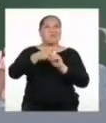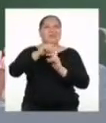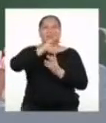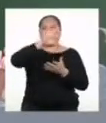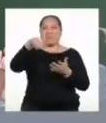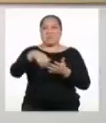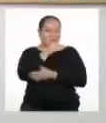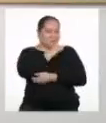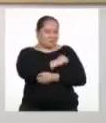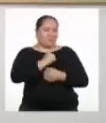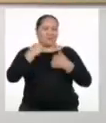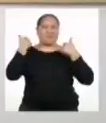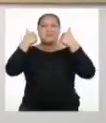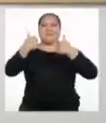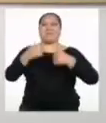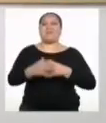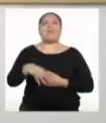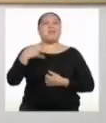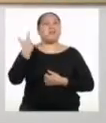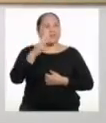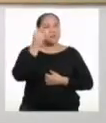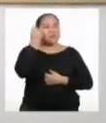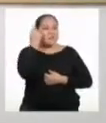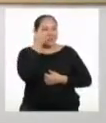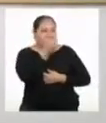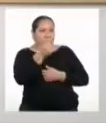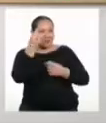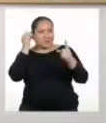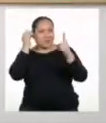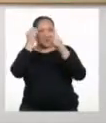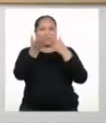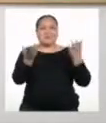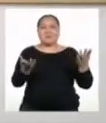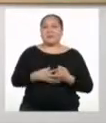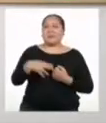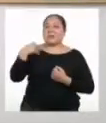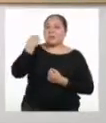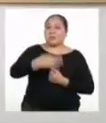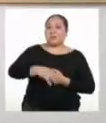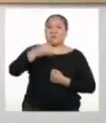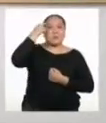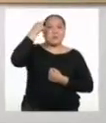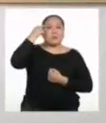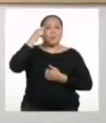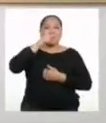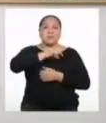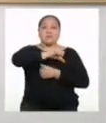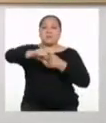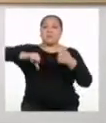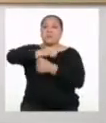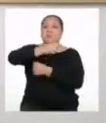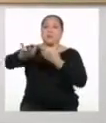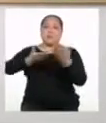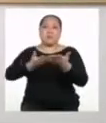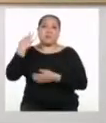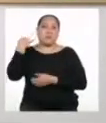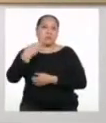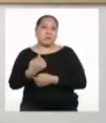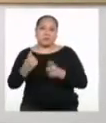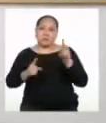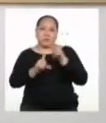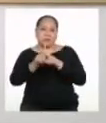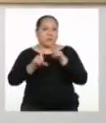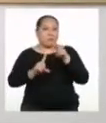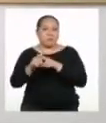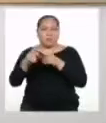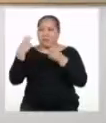con toda la actitud. Creo que ya comprendo hacia dónde vas. La verdad yo pienso que toda convivencia trae sus conflictos, porque